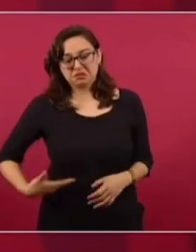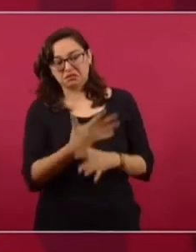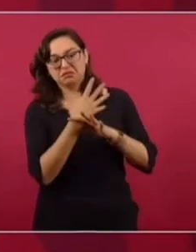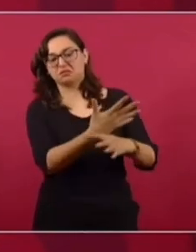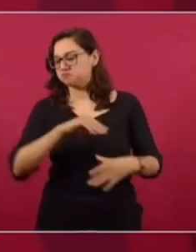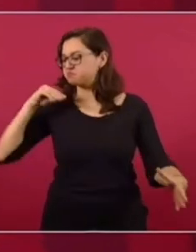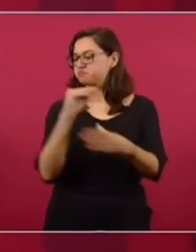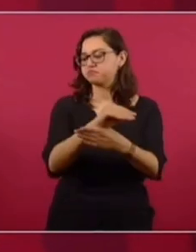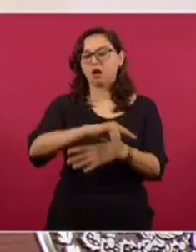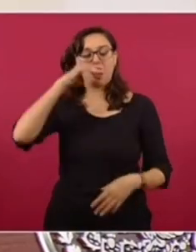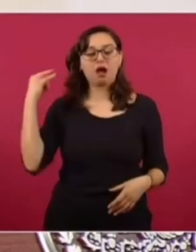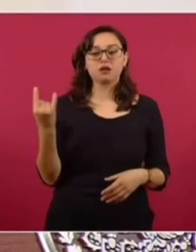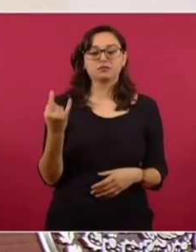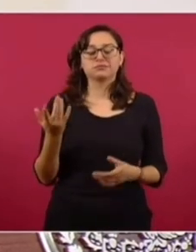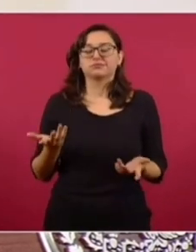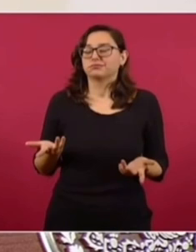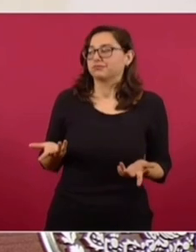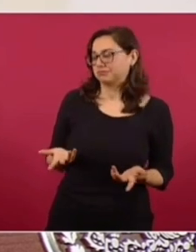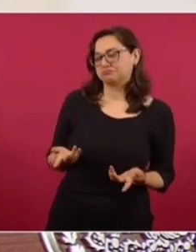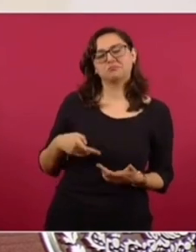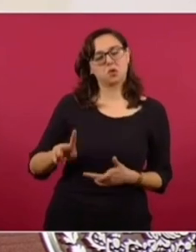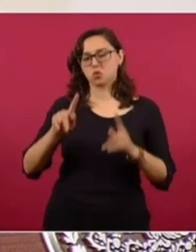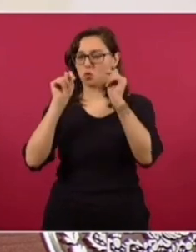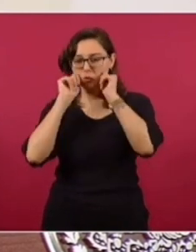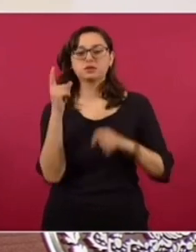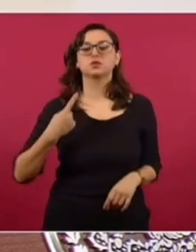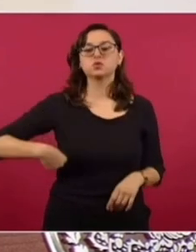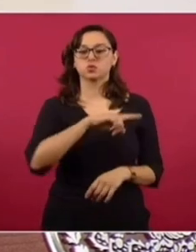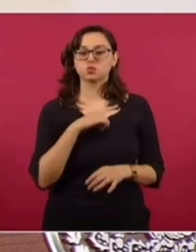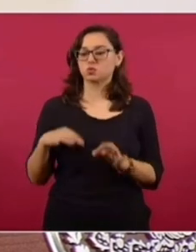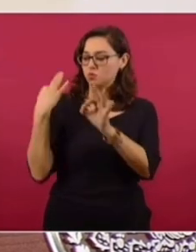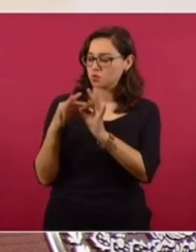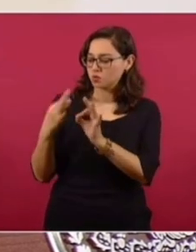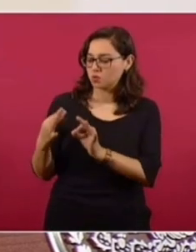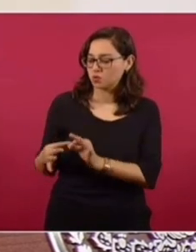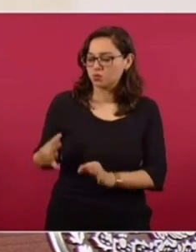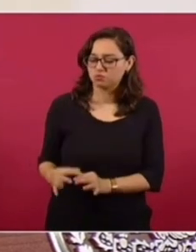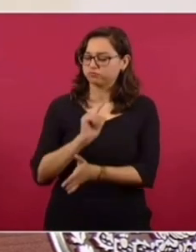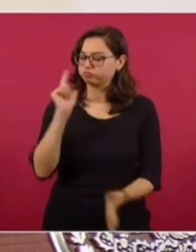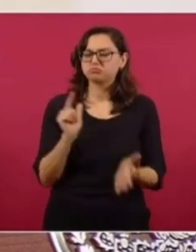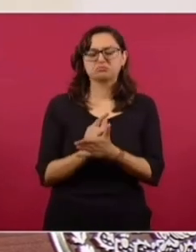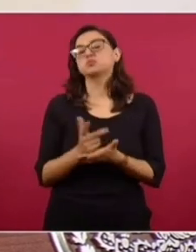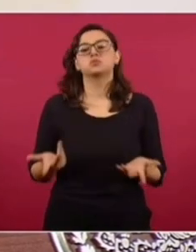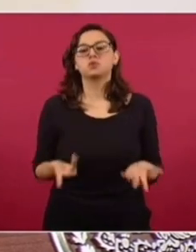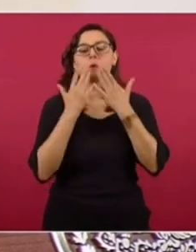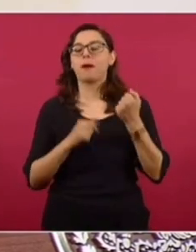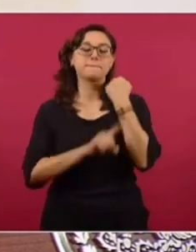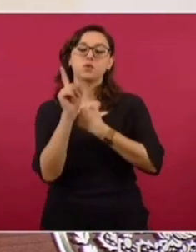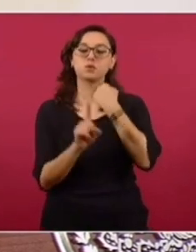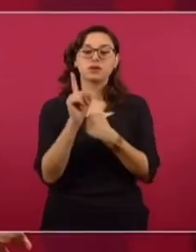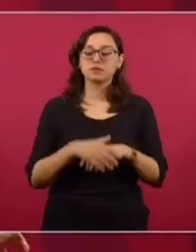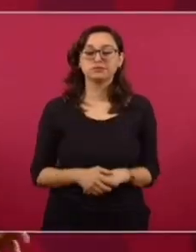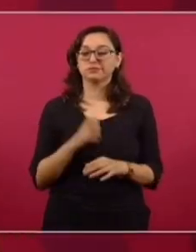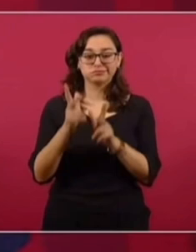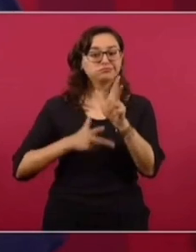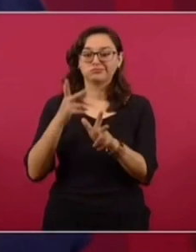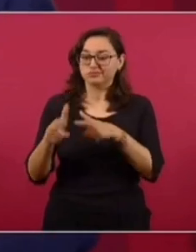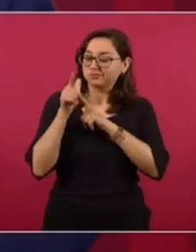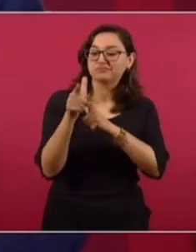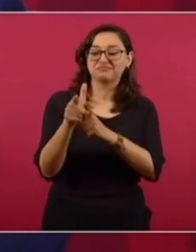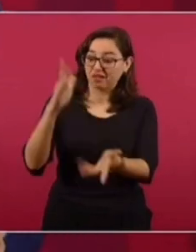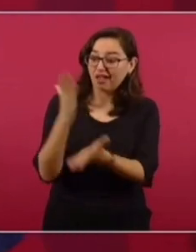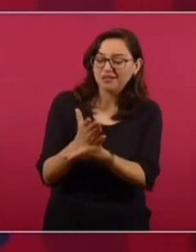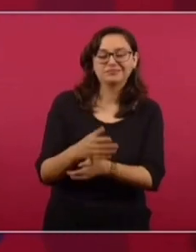decreto. De todas maneras, vamos a cumplir legalmente y no van a poder detenernos.